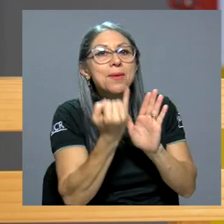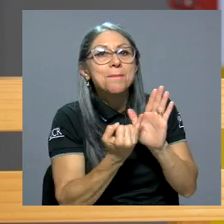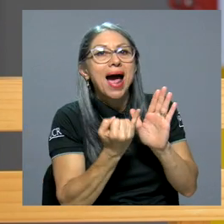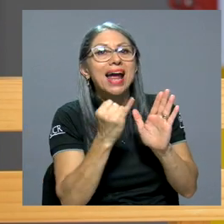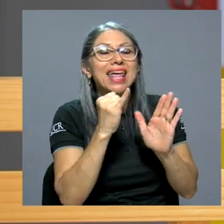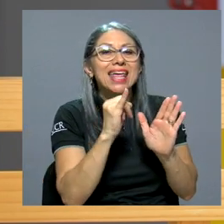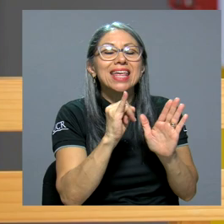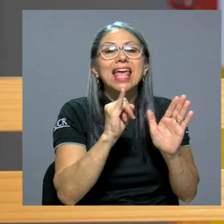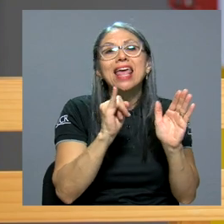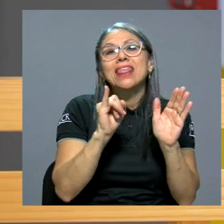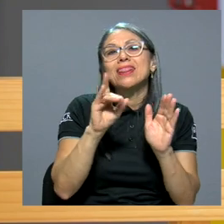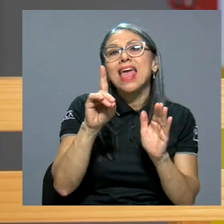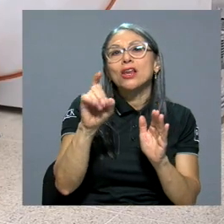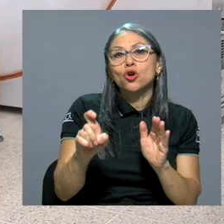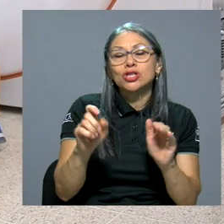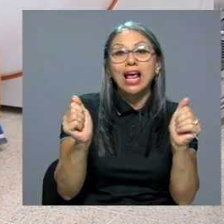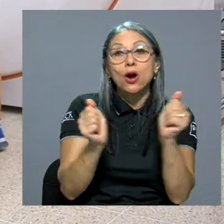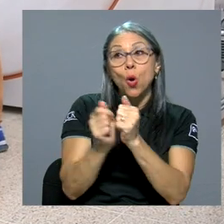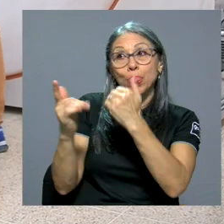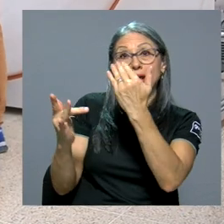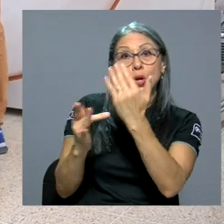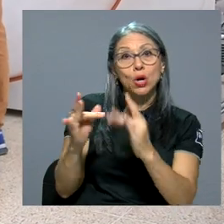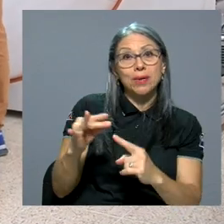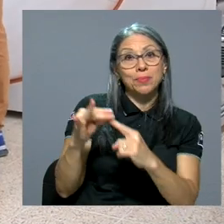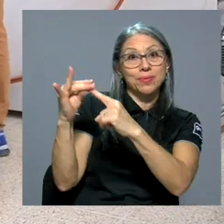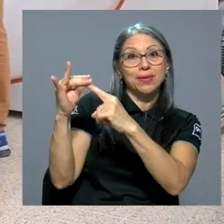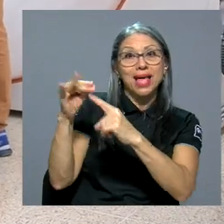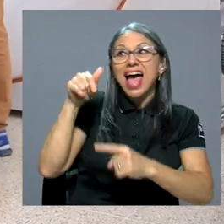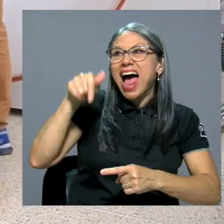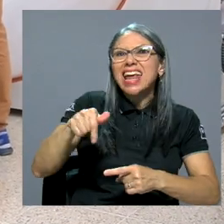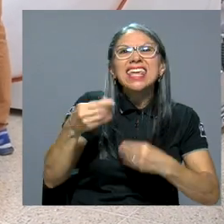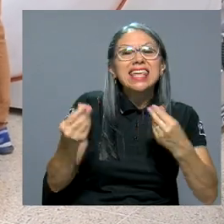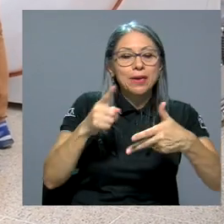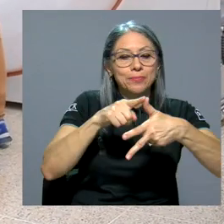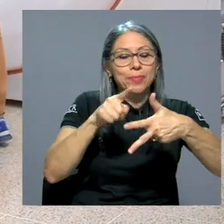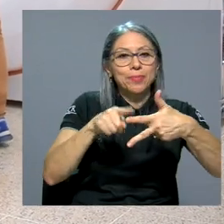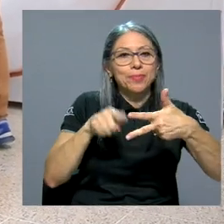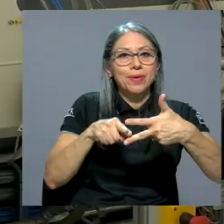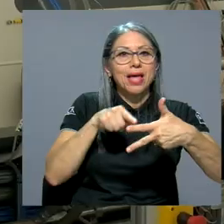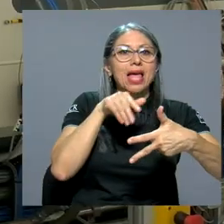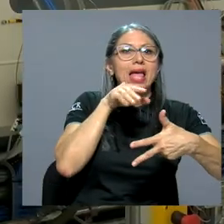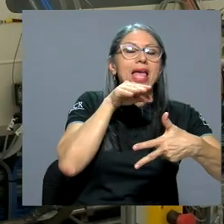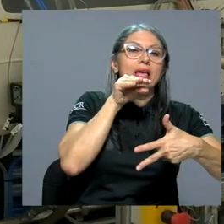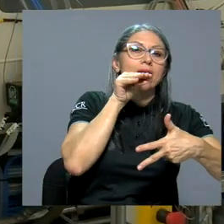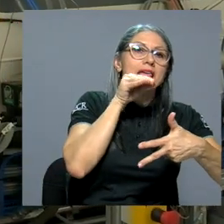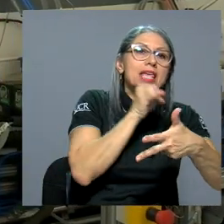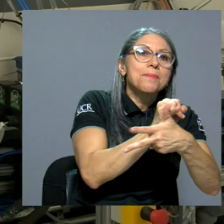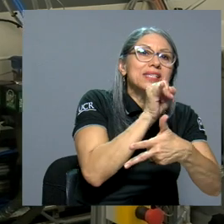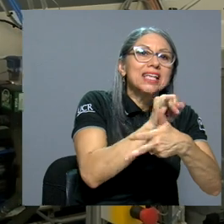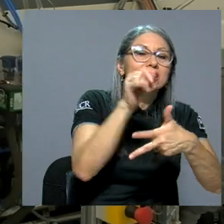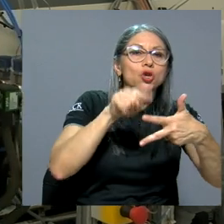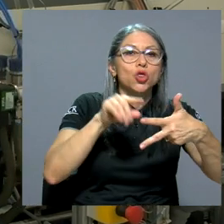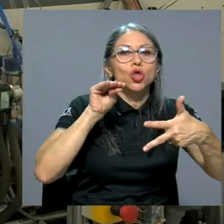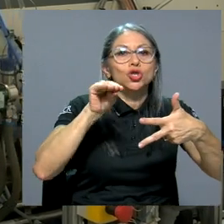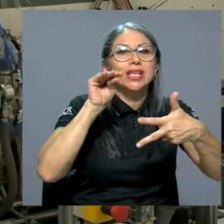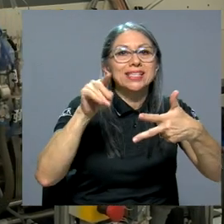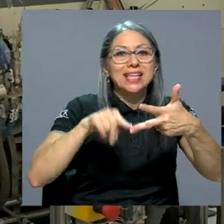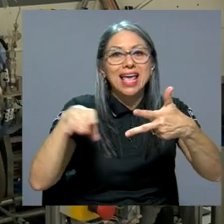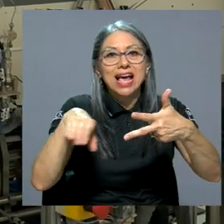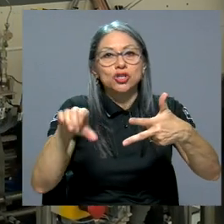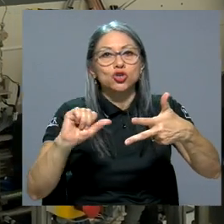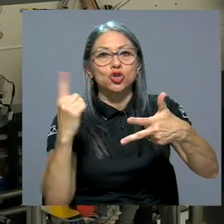-CT. Tenemos que los pilares de la U son investigación, docencia y acción social. Entonces esperamos poder explotar los tres.